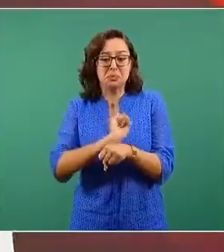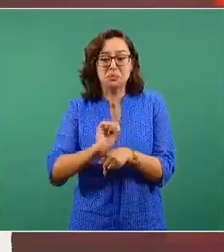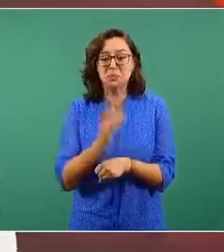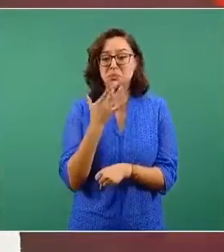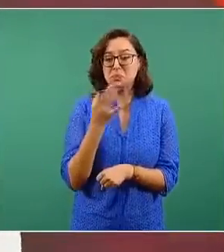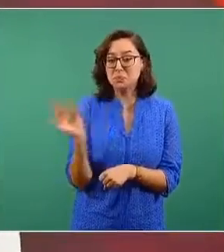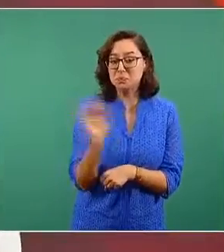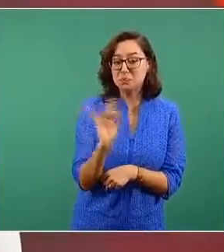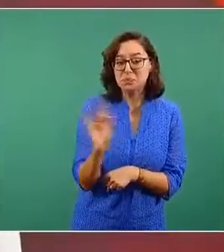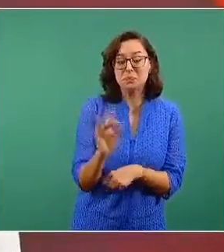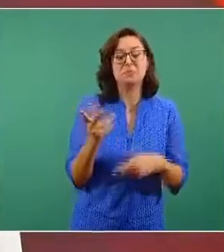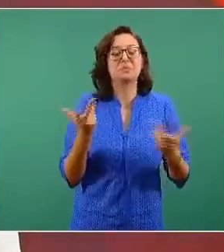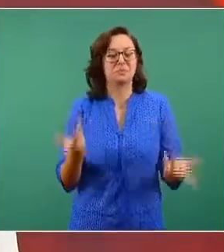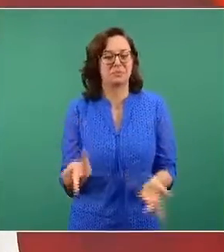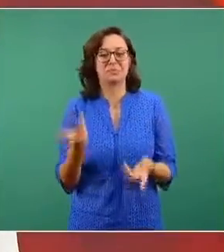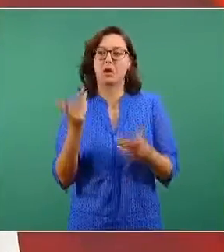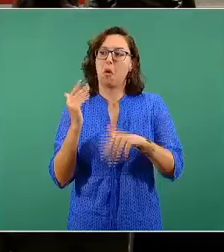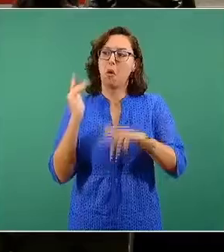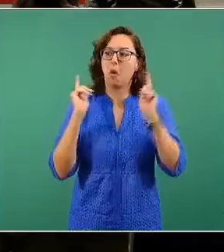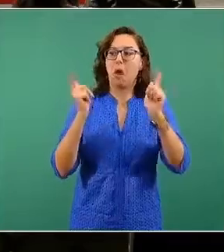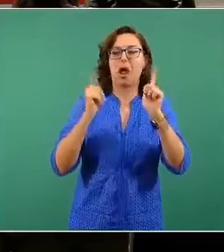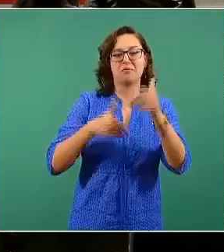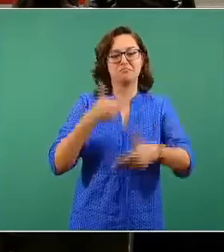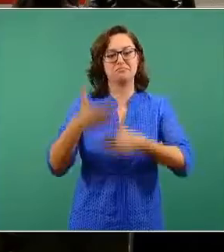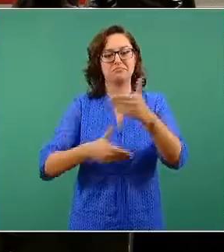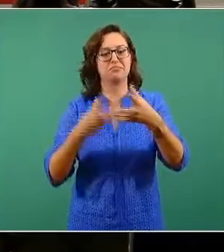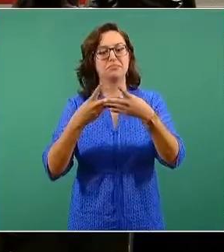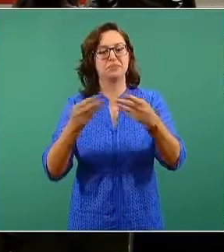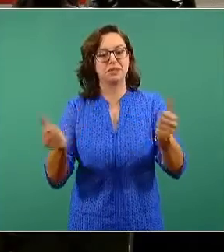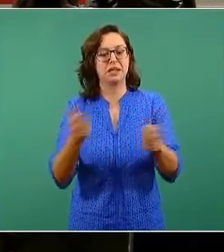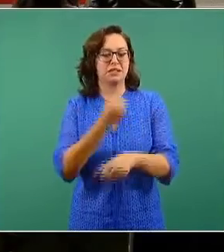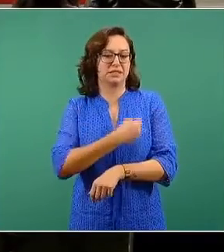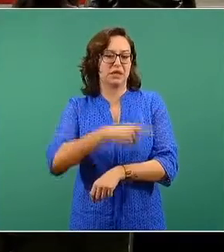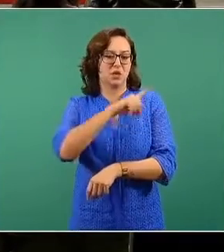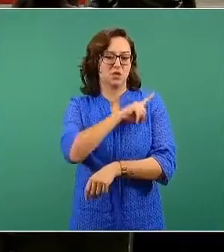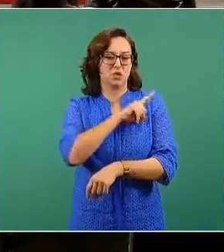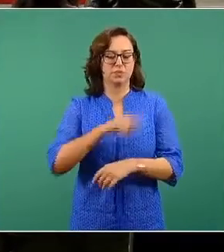permanezca así y se resuelva muy pronto. Por favor.